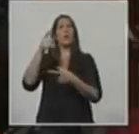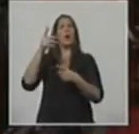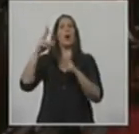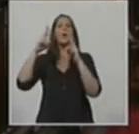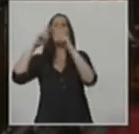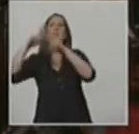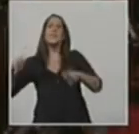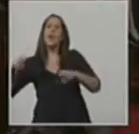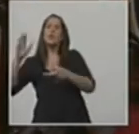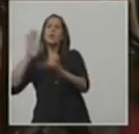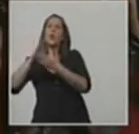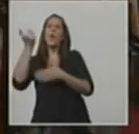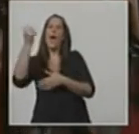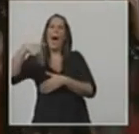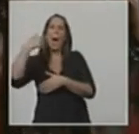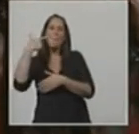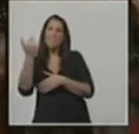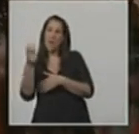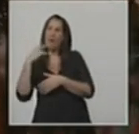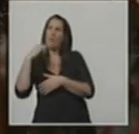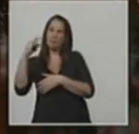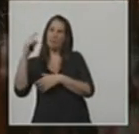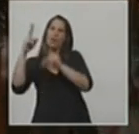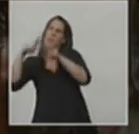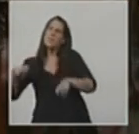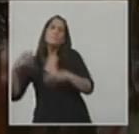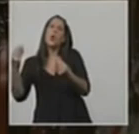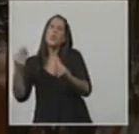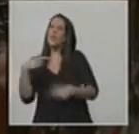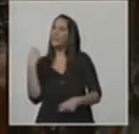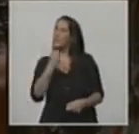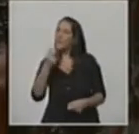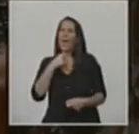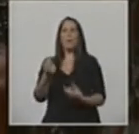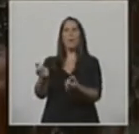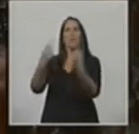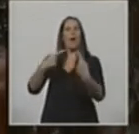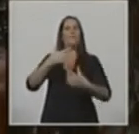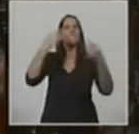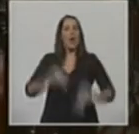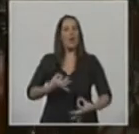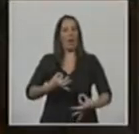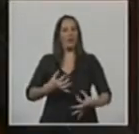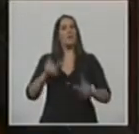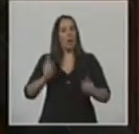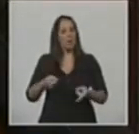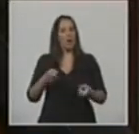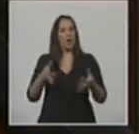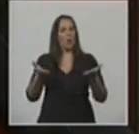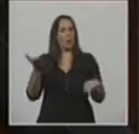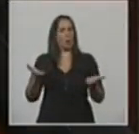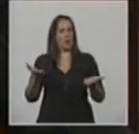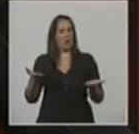la causa AMIA. Necesitamos verdad y justicia. También hemos encarado una